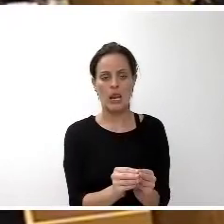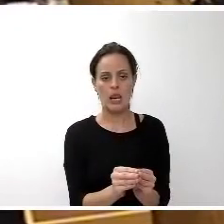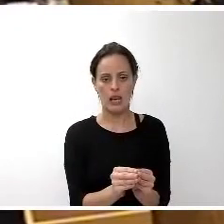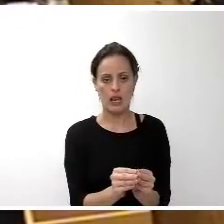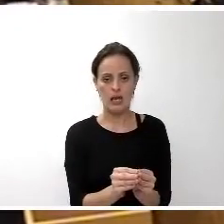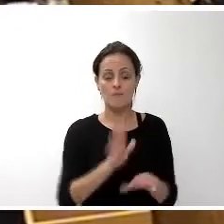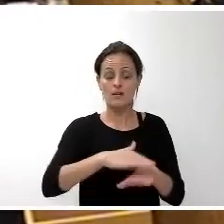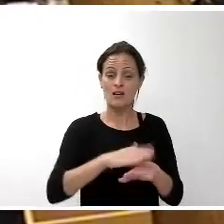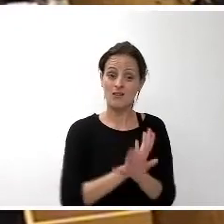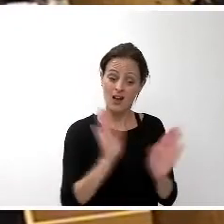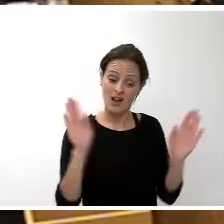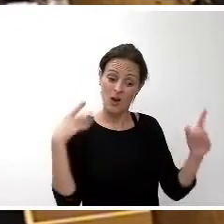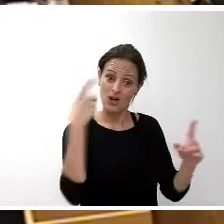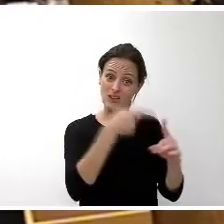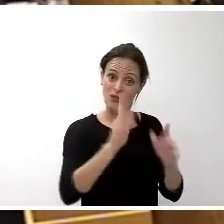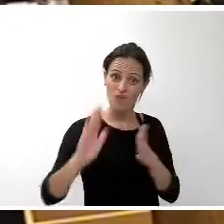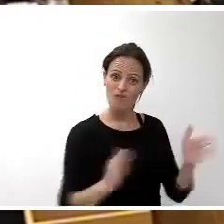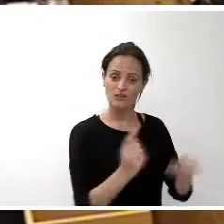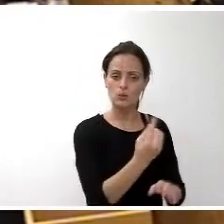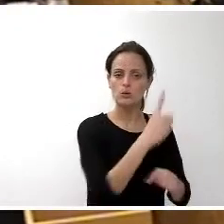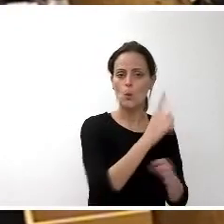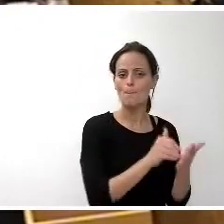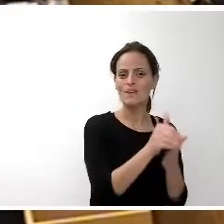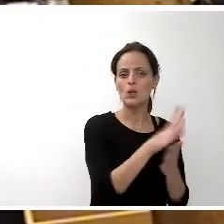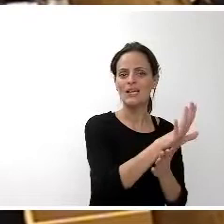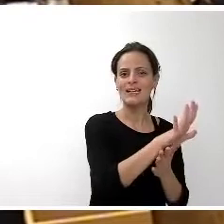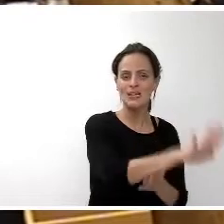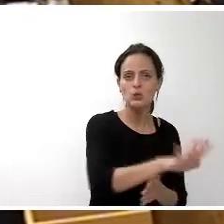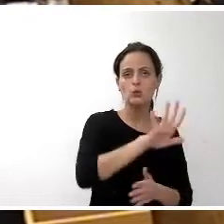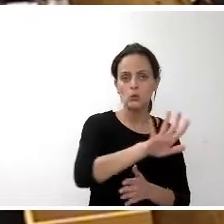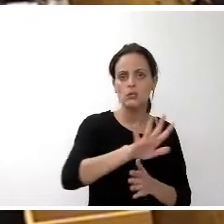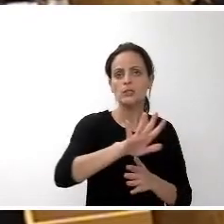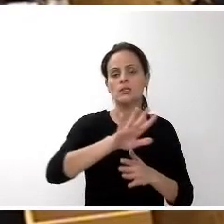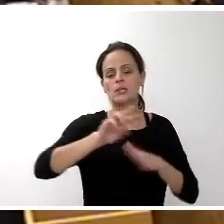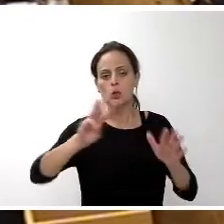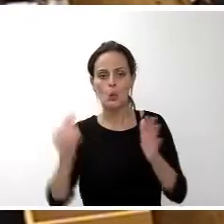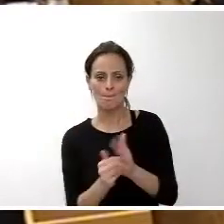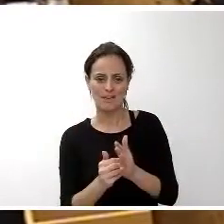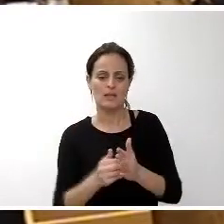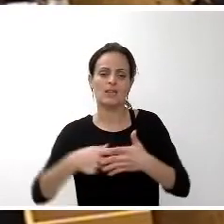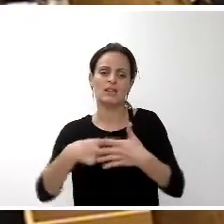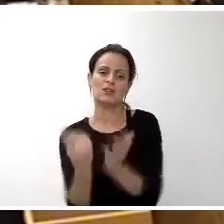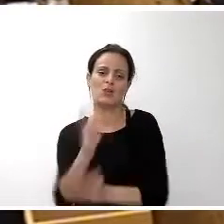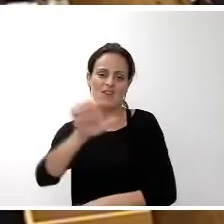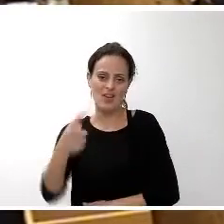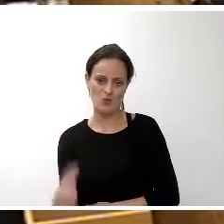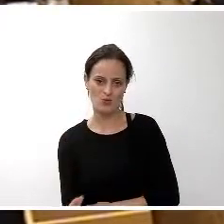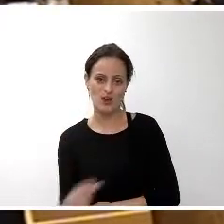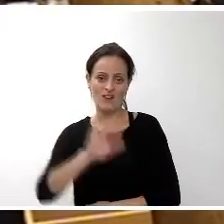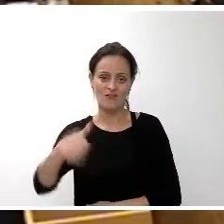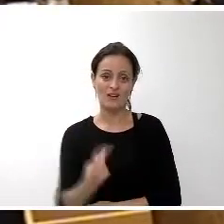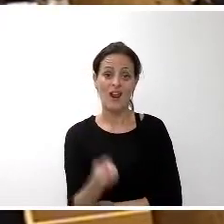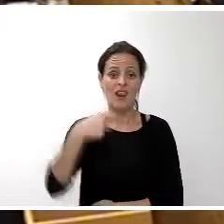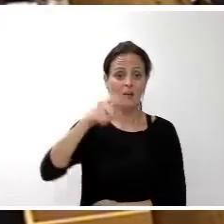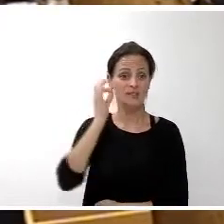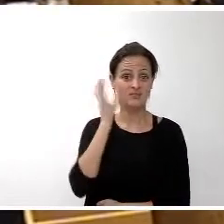que es la fase 1, 1.558.919 euros. La presidencia del Consejo